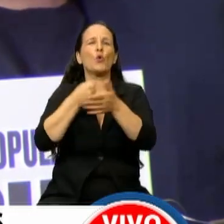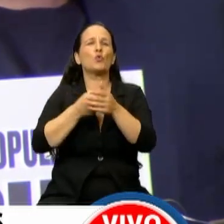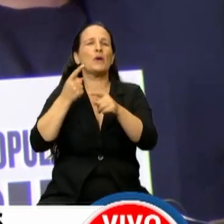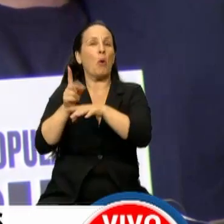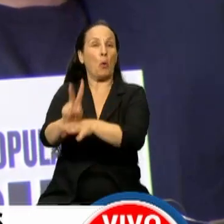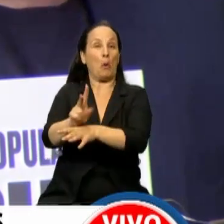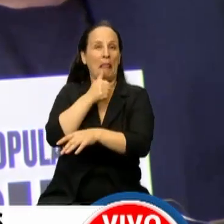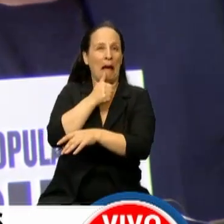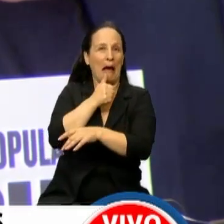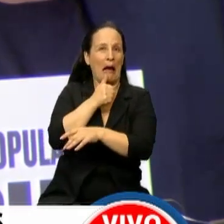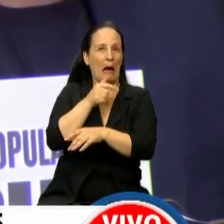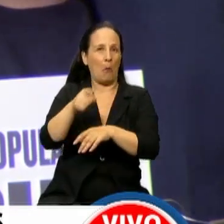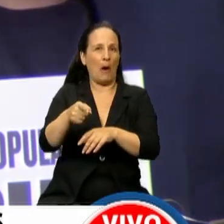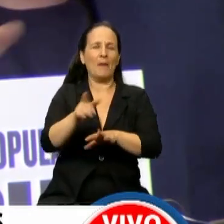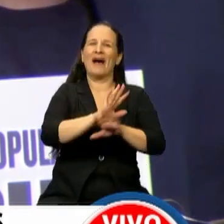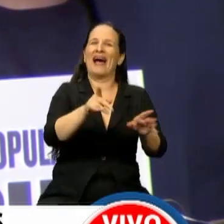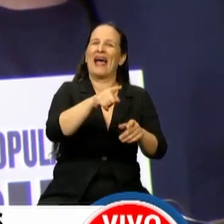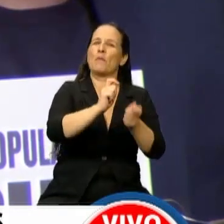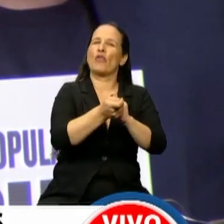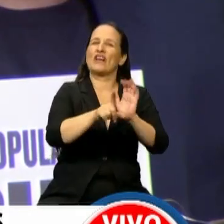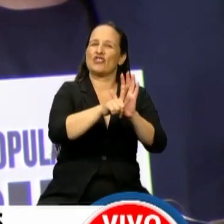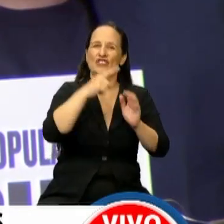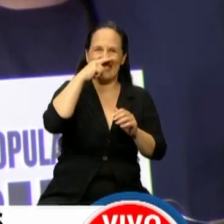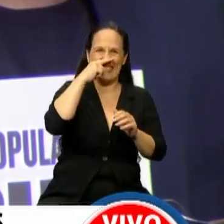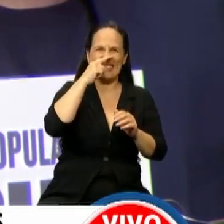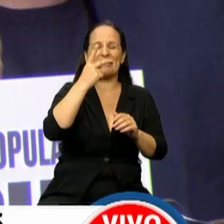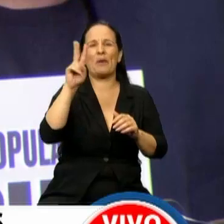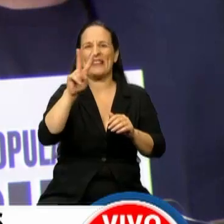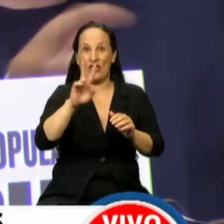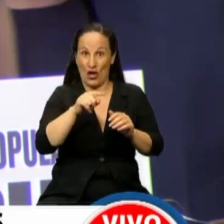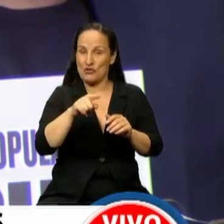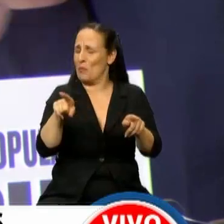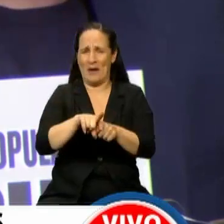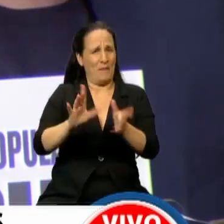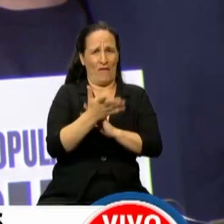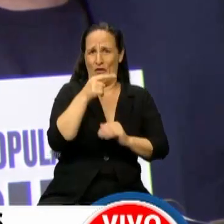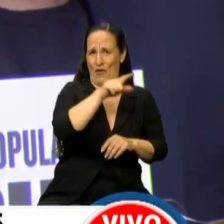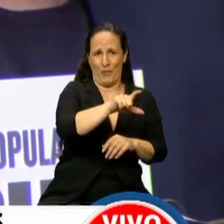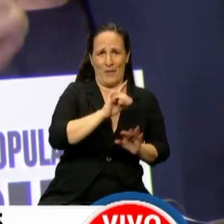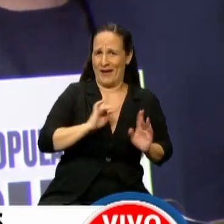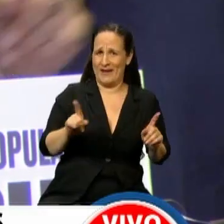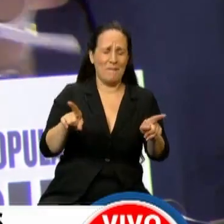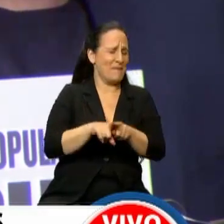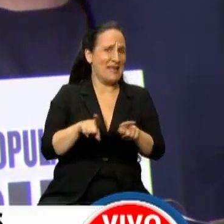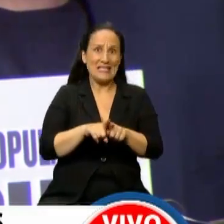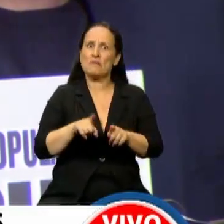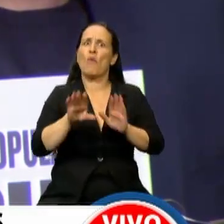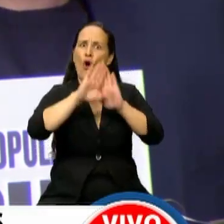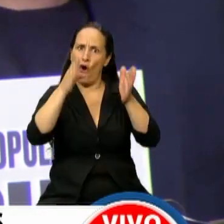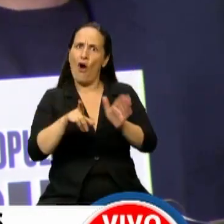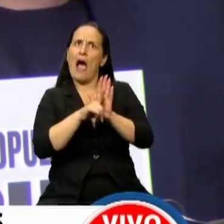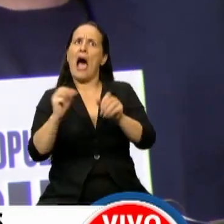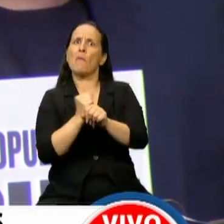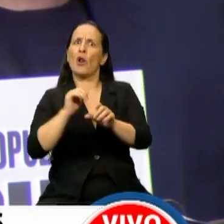agua contra la modificación de la 77-22? Lo mismo, la misma legislatura que había aprobado tuvo